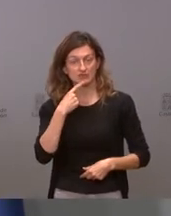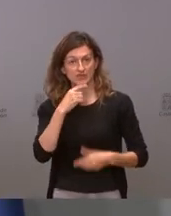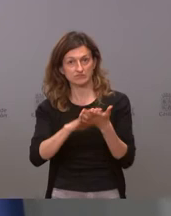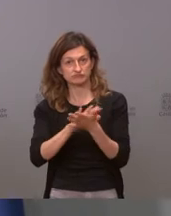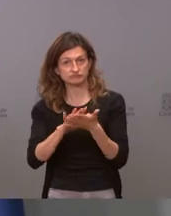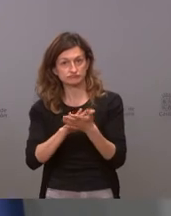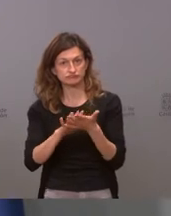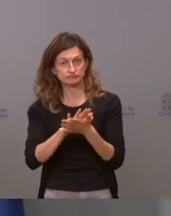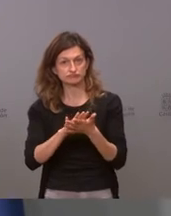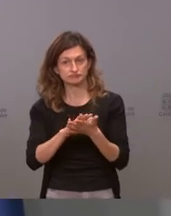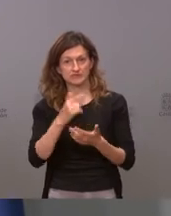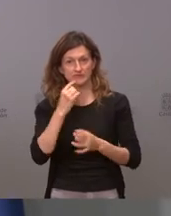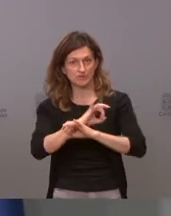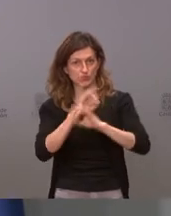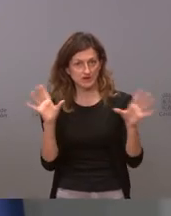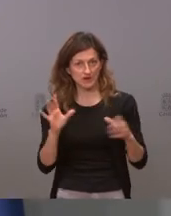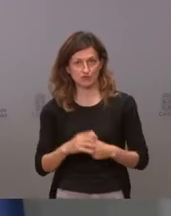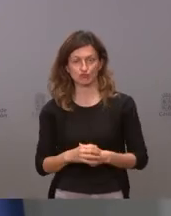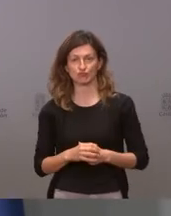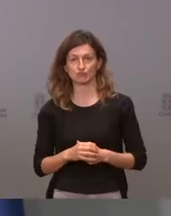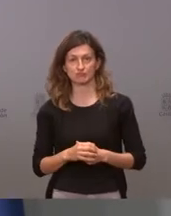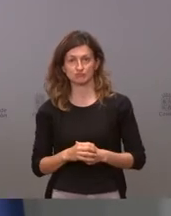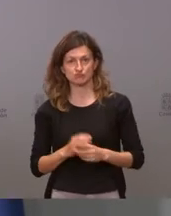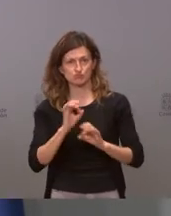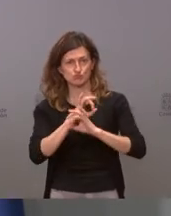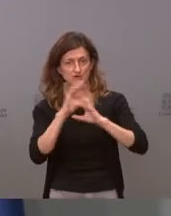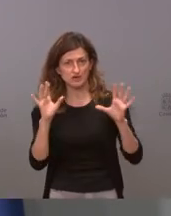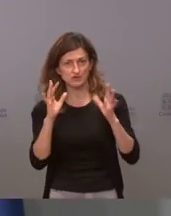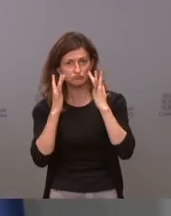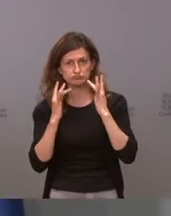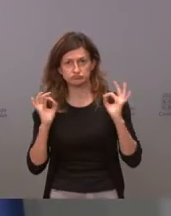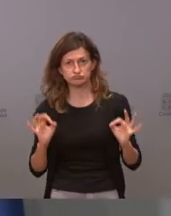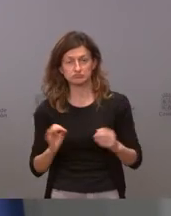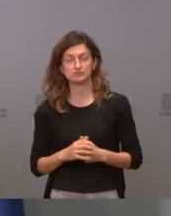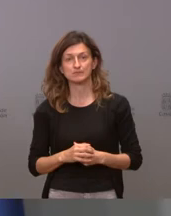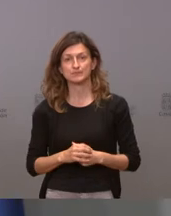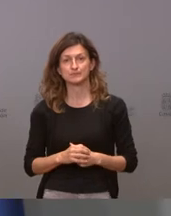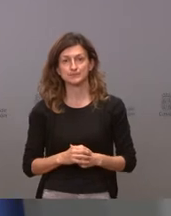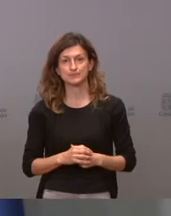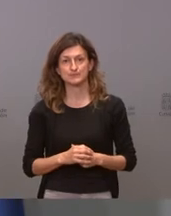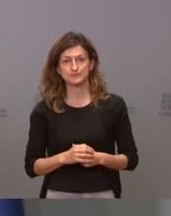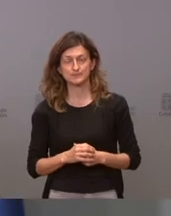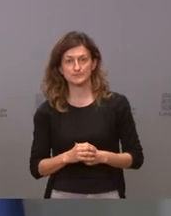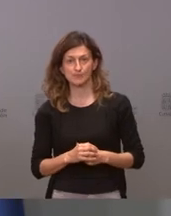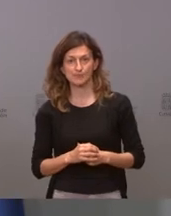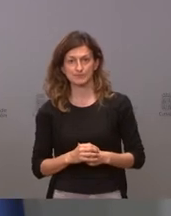con una claridad meridiana en este asunto no hay